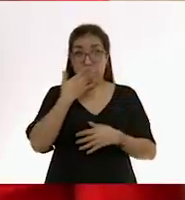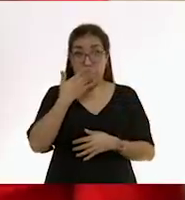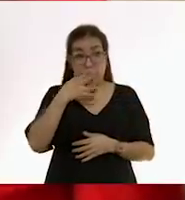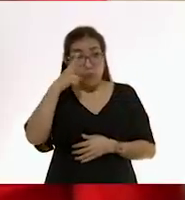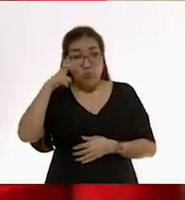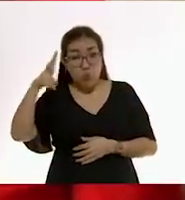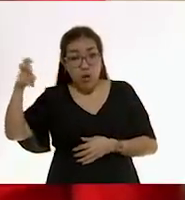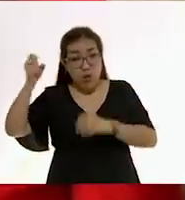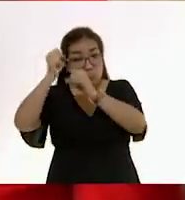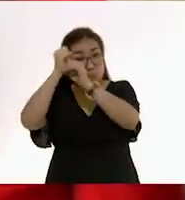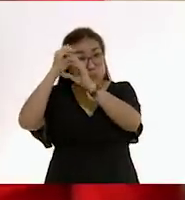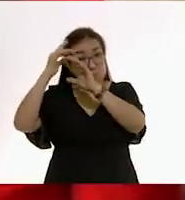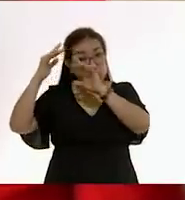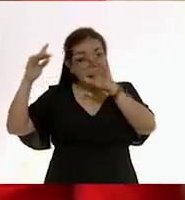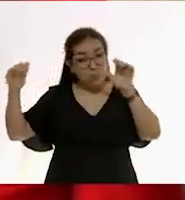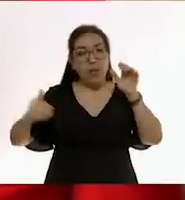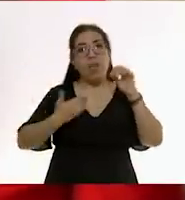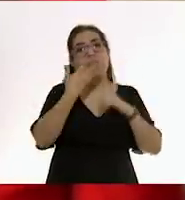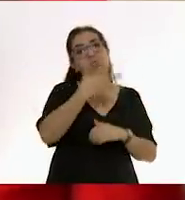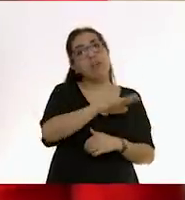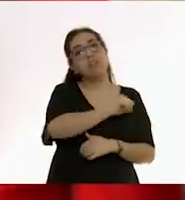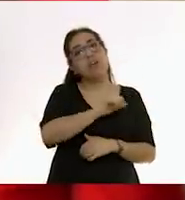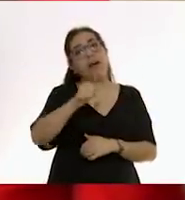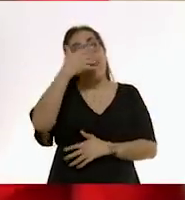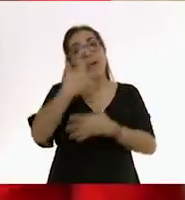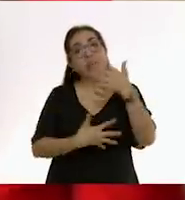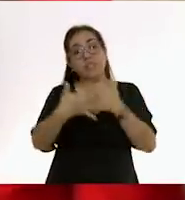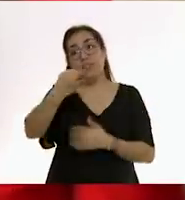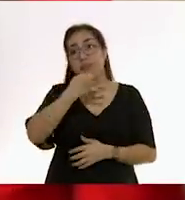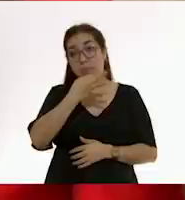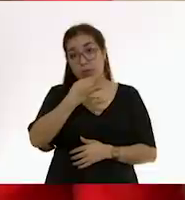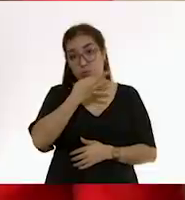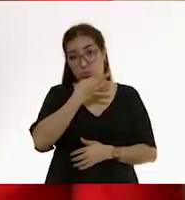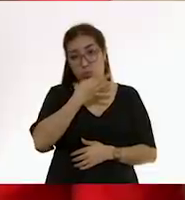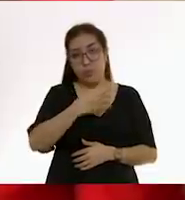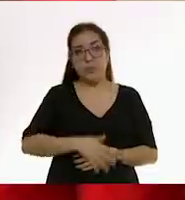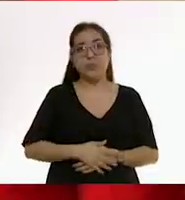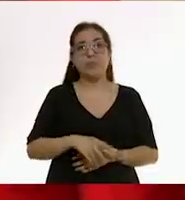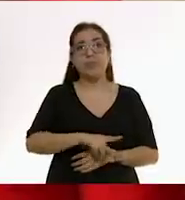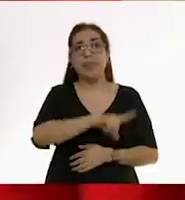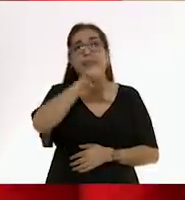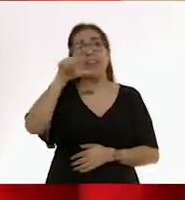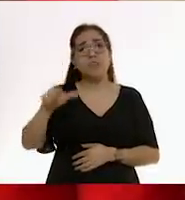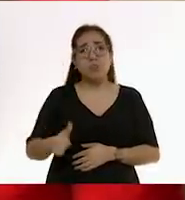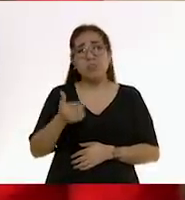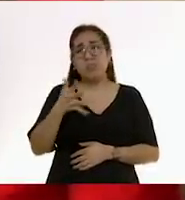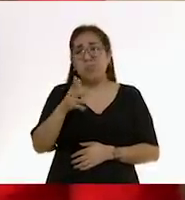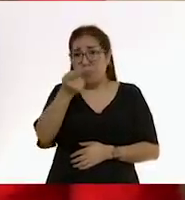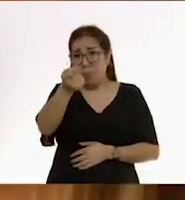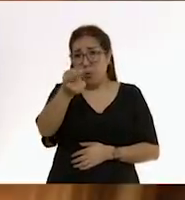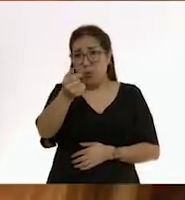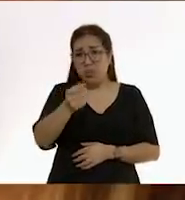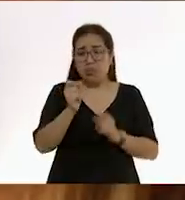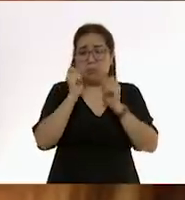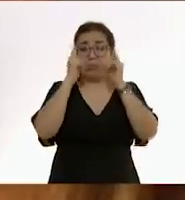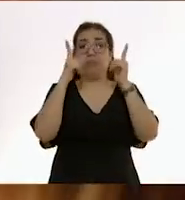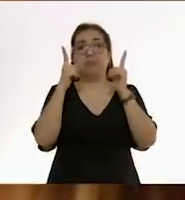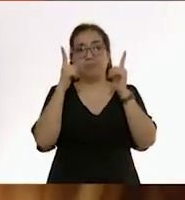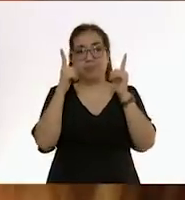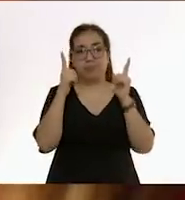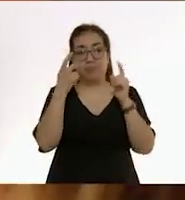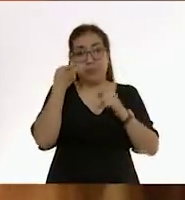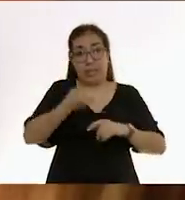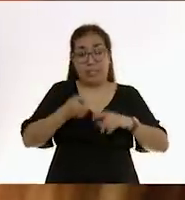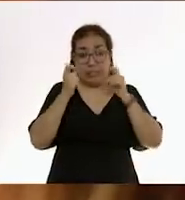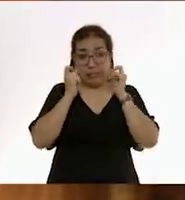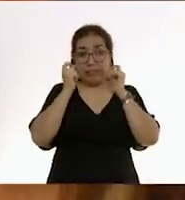sueños, como nosotros los entendemos de imágenes, experiencias, etc. Y luego hay lo que se llama un pequeño micro despertar. El